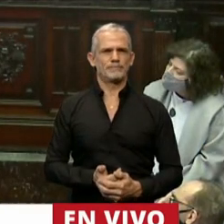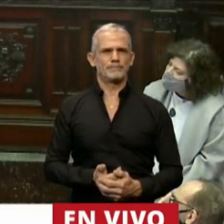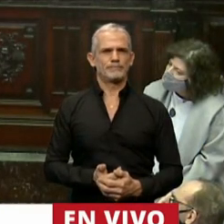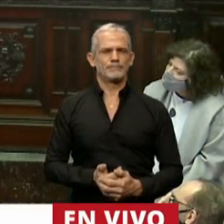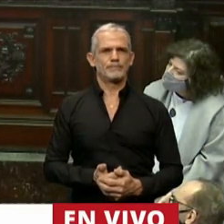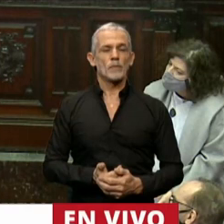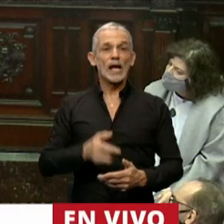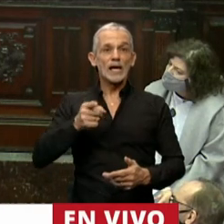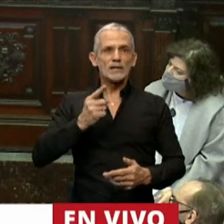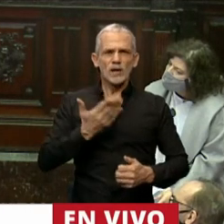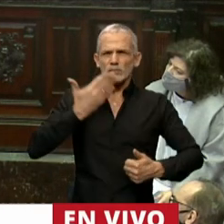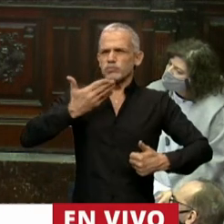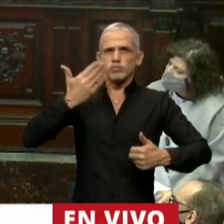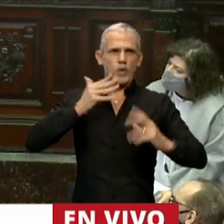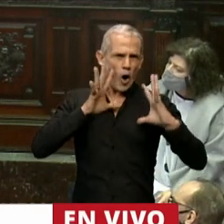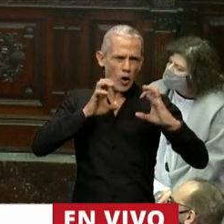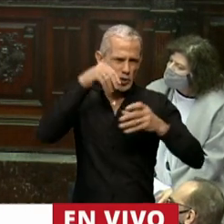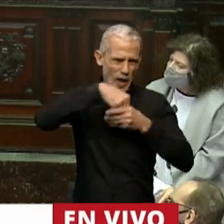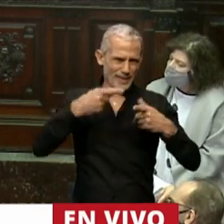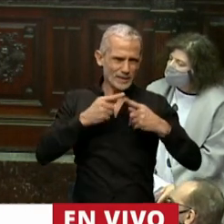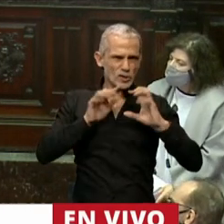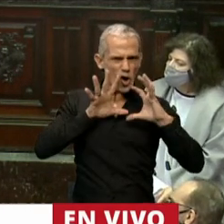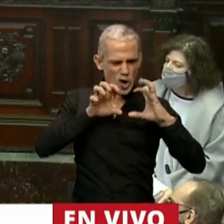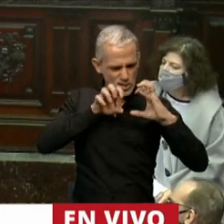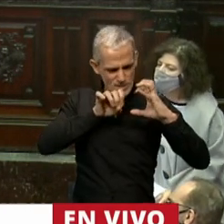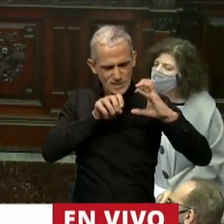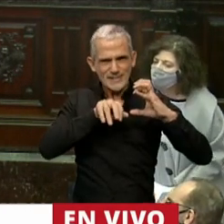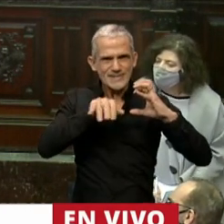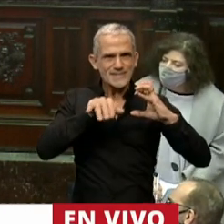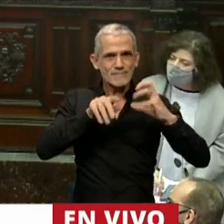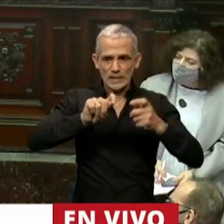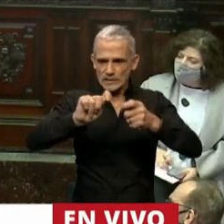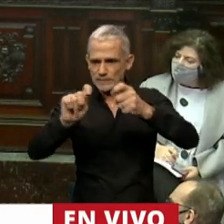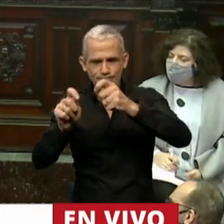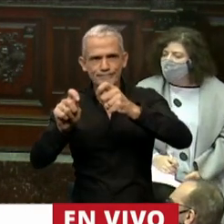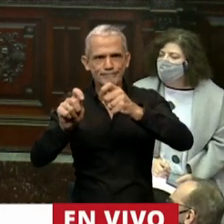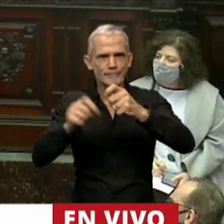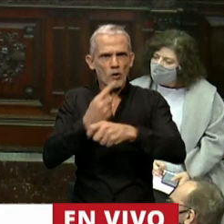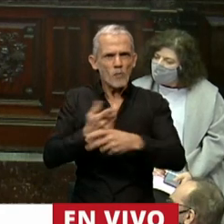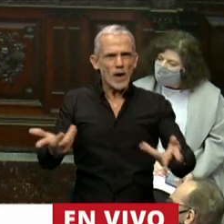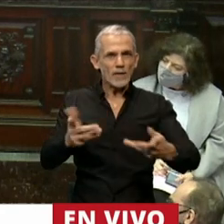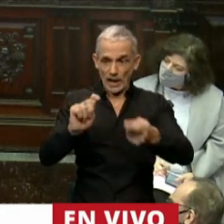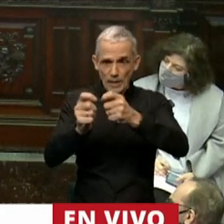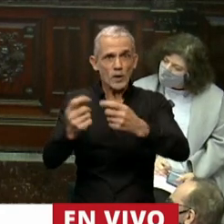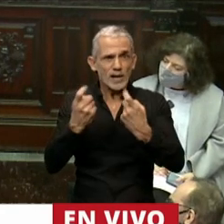Cuando ese discurso del odio también impide avanzar en transformaciones que son necesarias